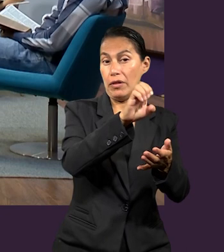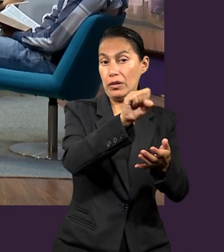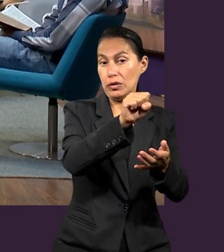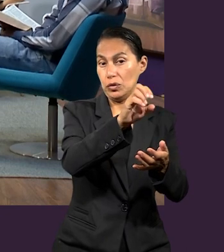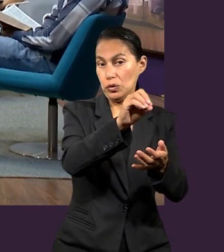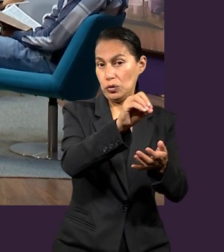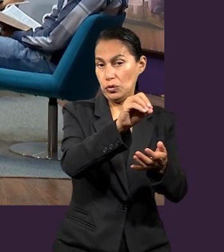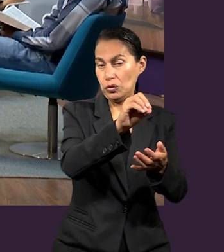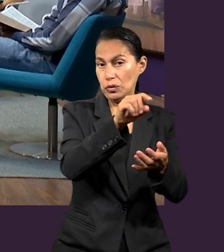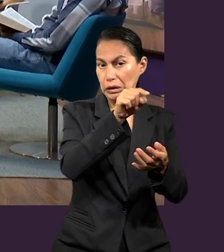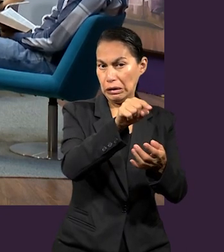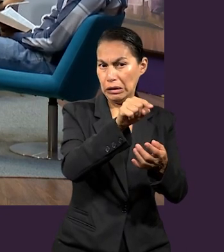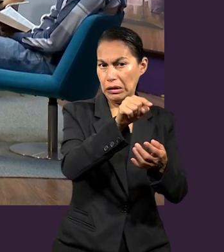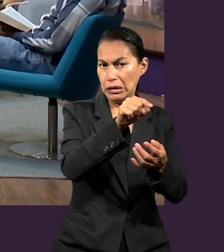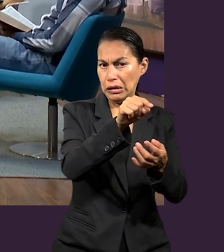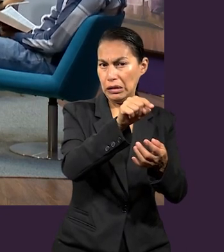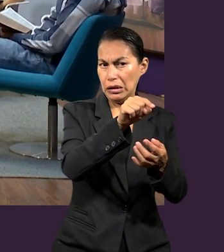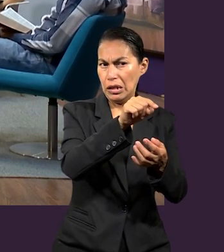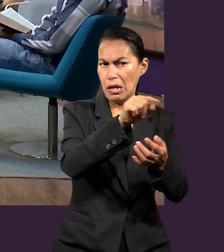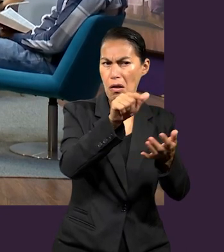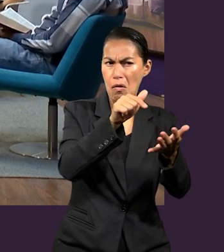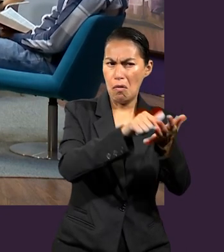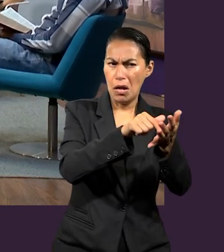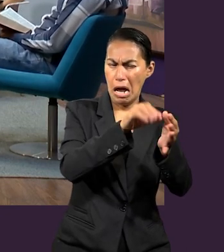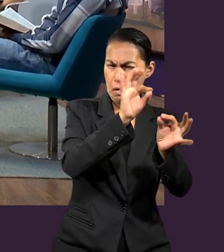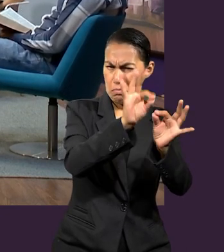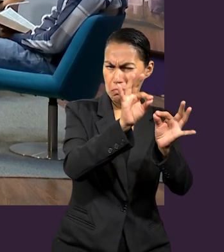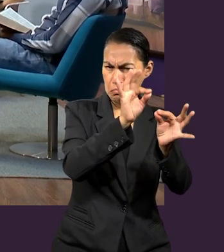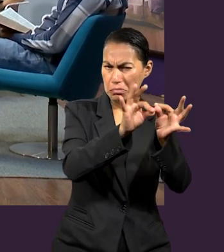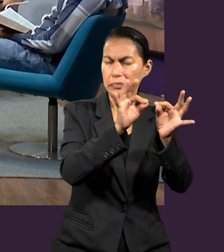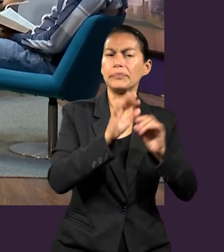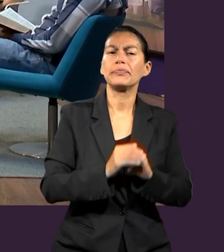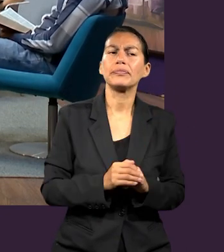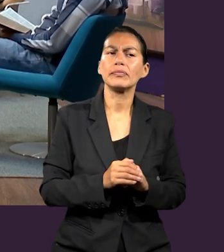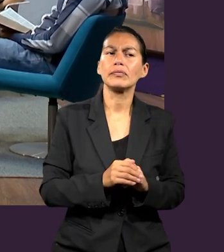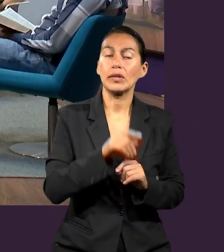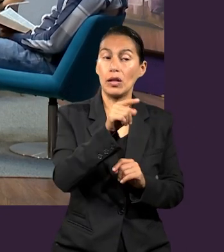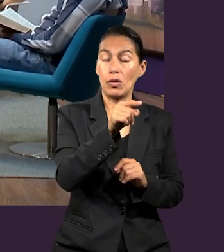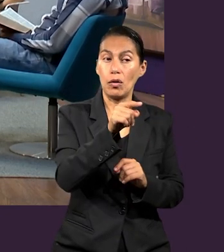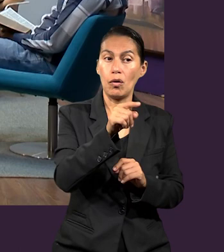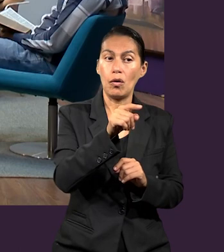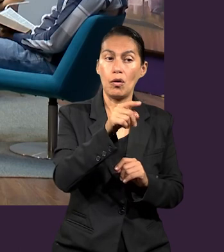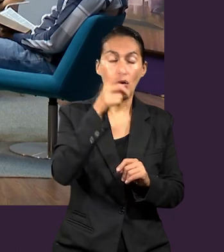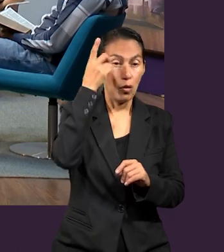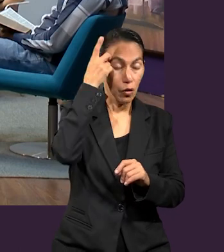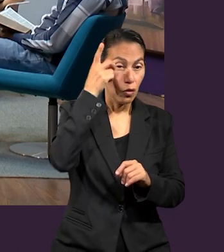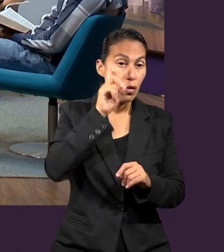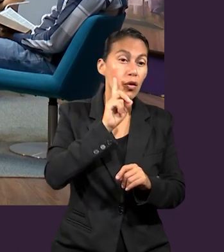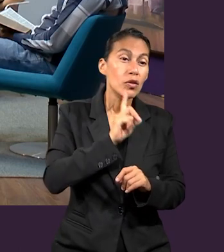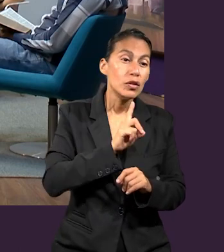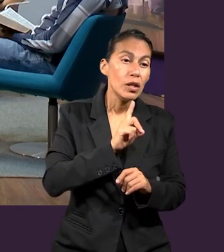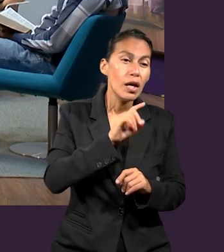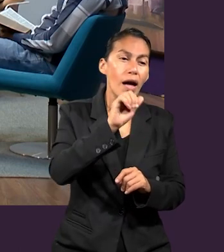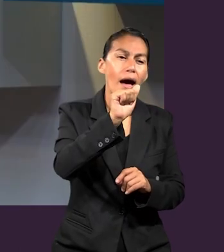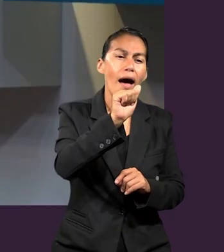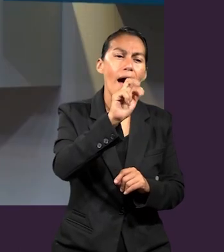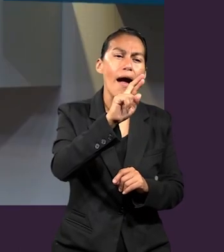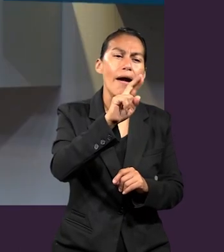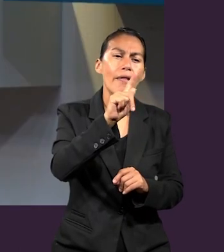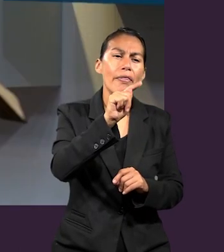situada en un lugar estratégico. Y ellos tenían una diosa, la diosa Artemisa.